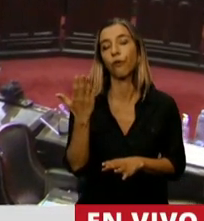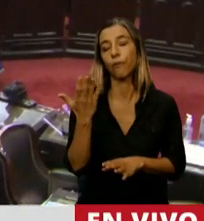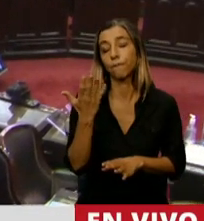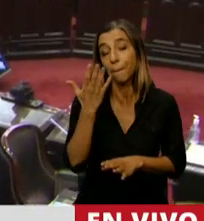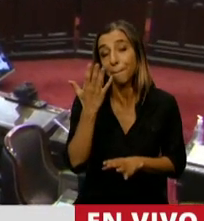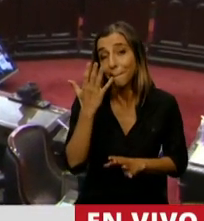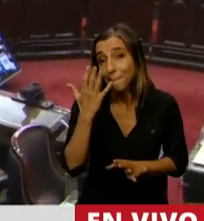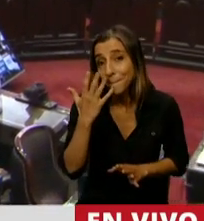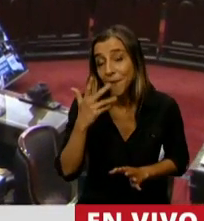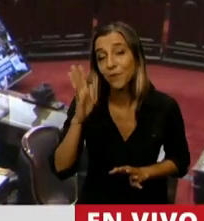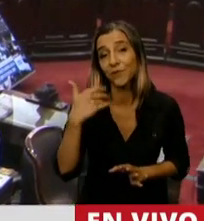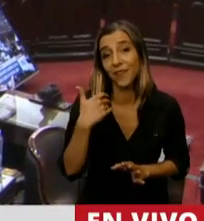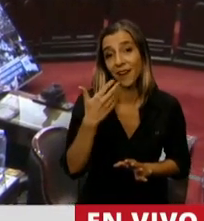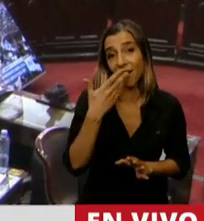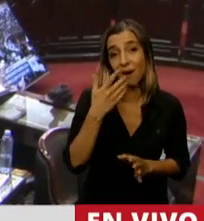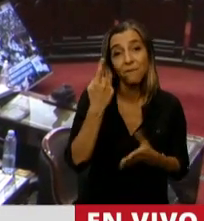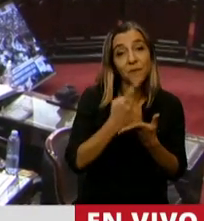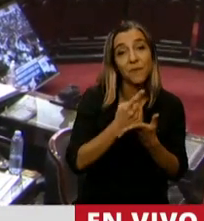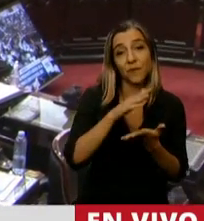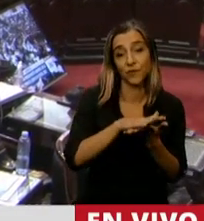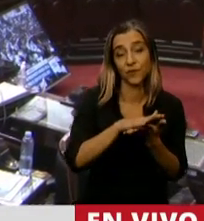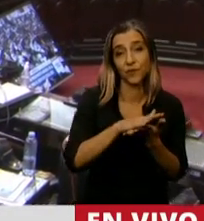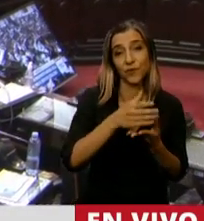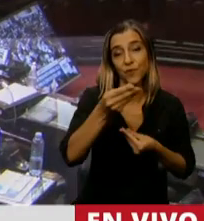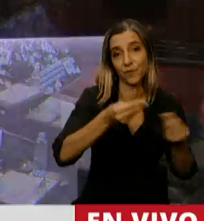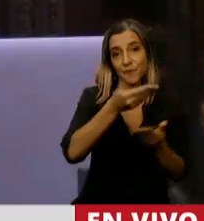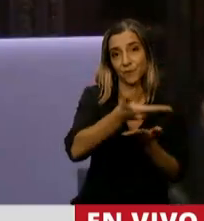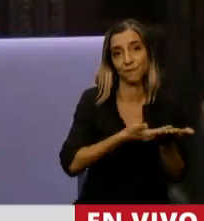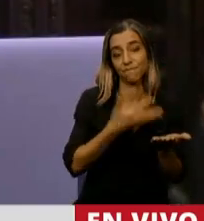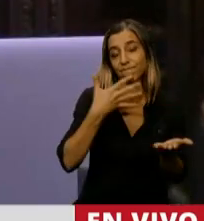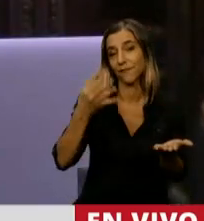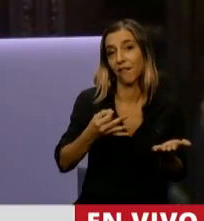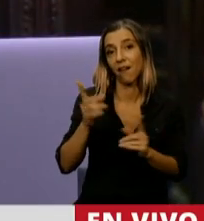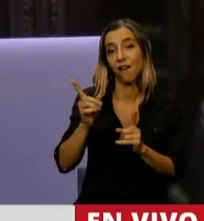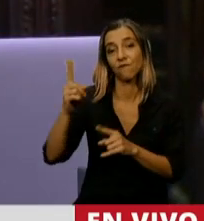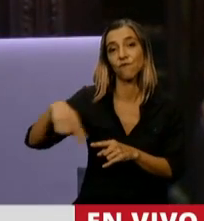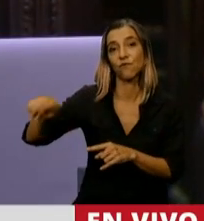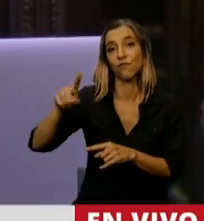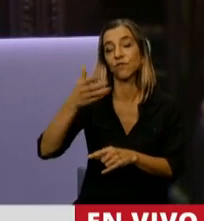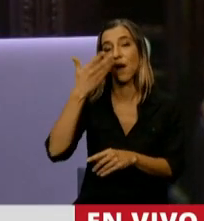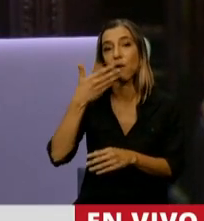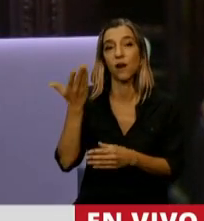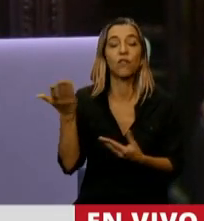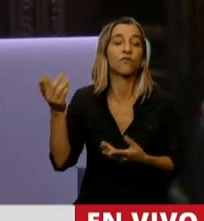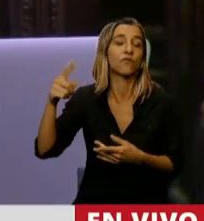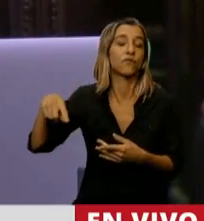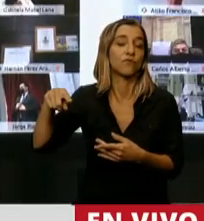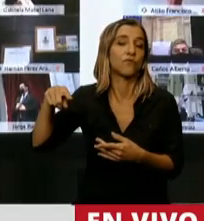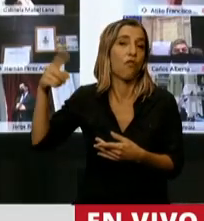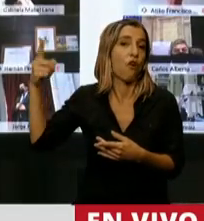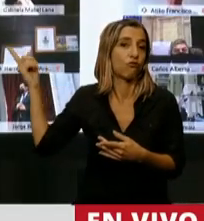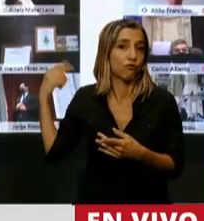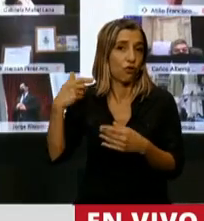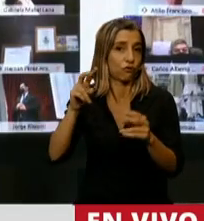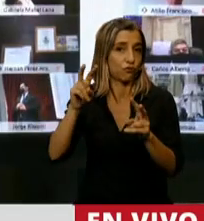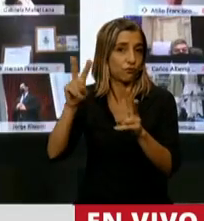menciones a la gestión anterior y la verdad es que yo creo que los